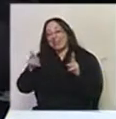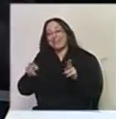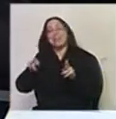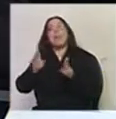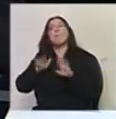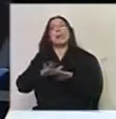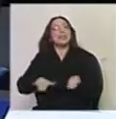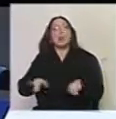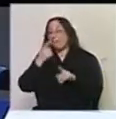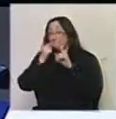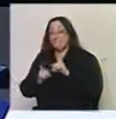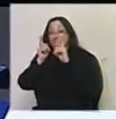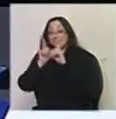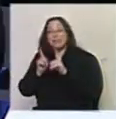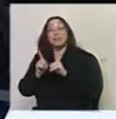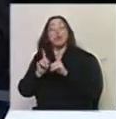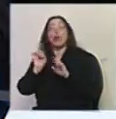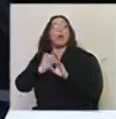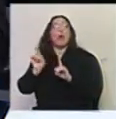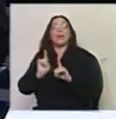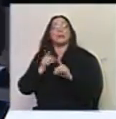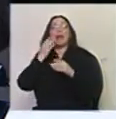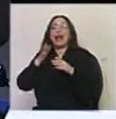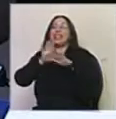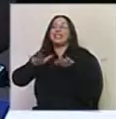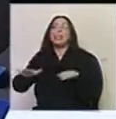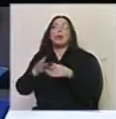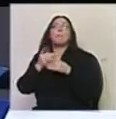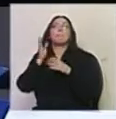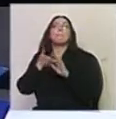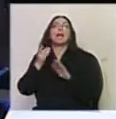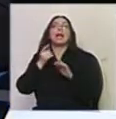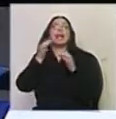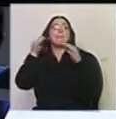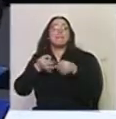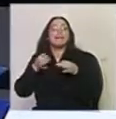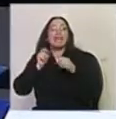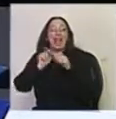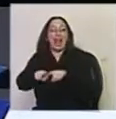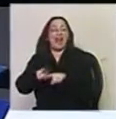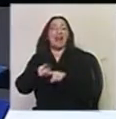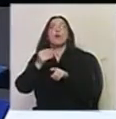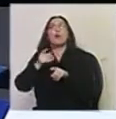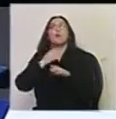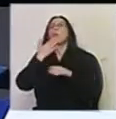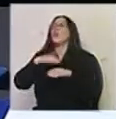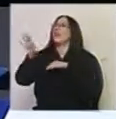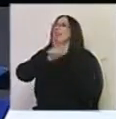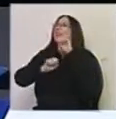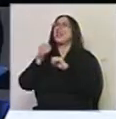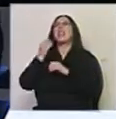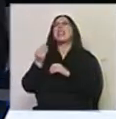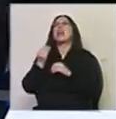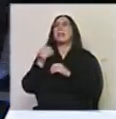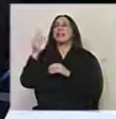para niños, ¿no? Nosotros no consideramos que tenemos que hacer un proyecto, un producto especial para ellos como si no fueran a entender lo que pasa en los sábados